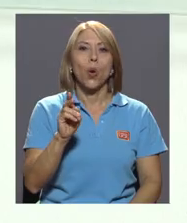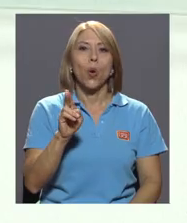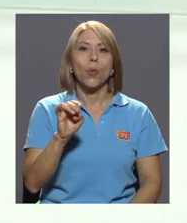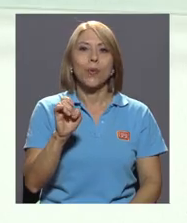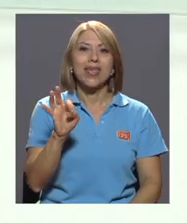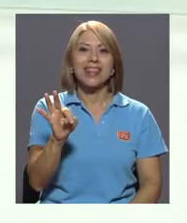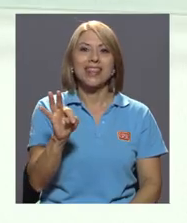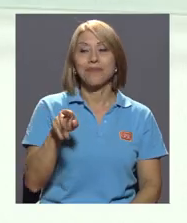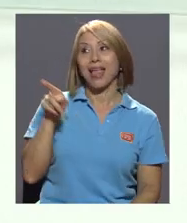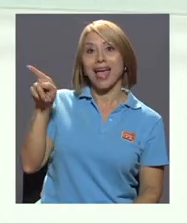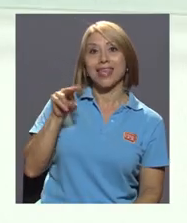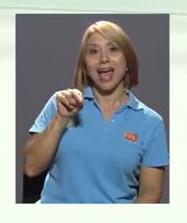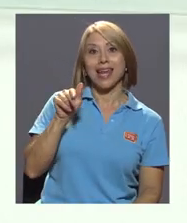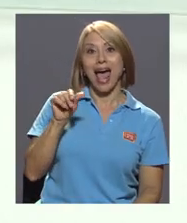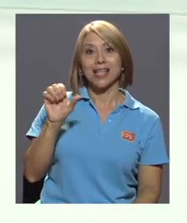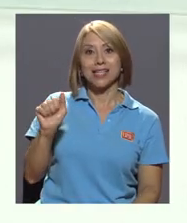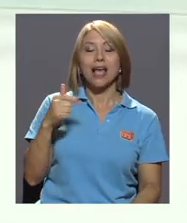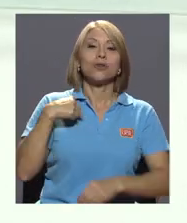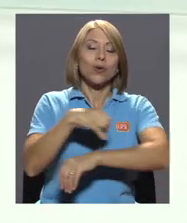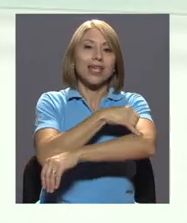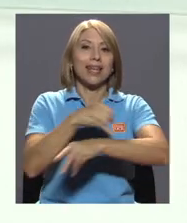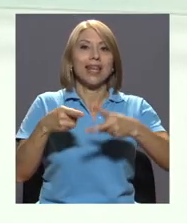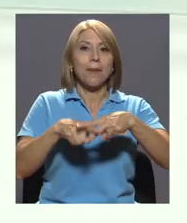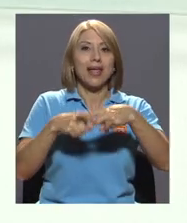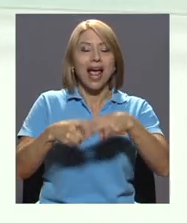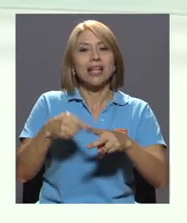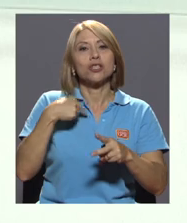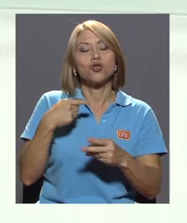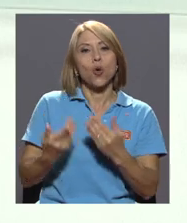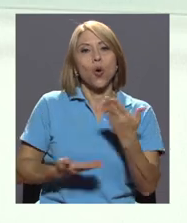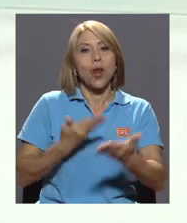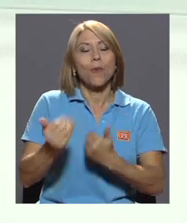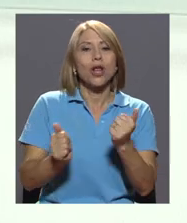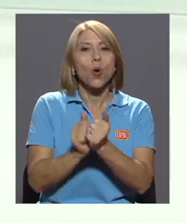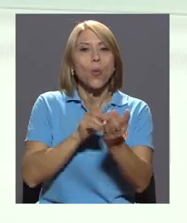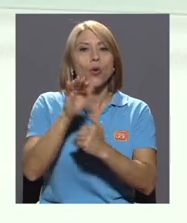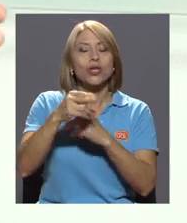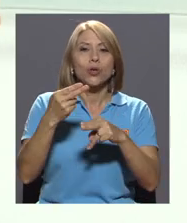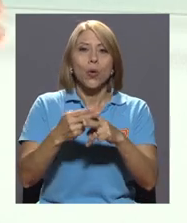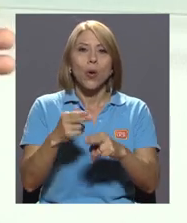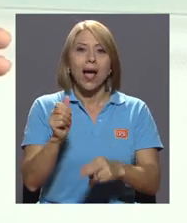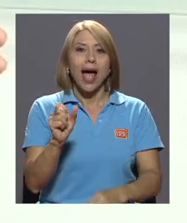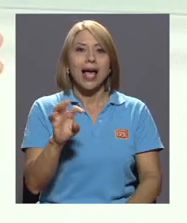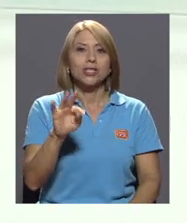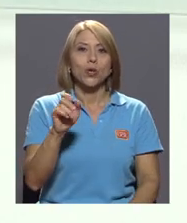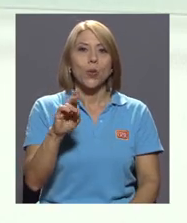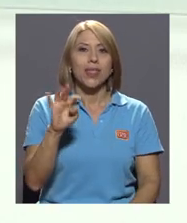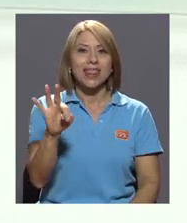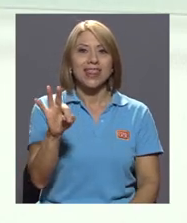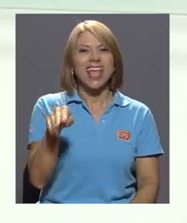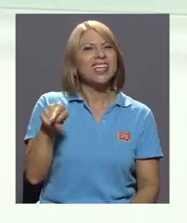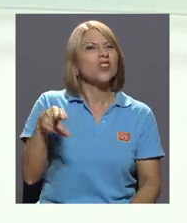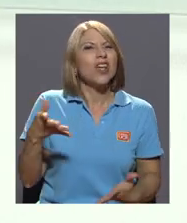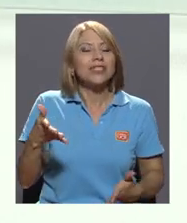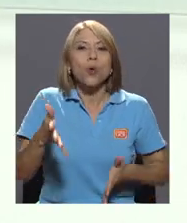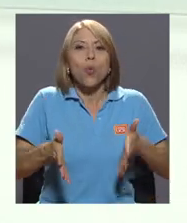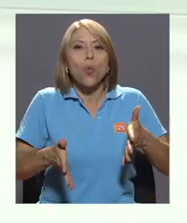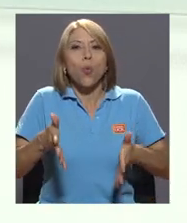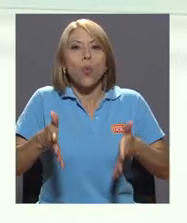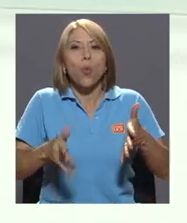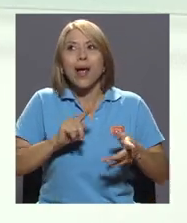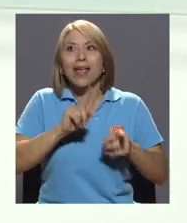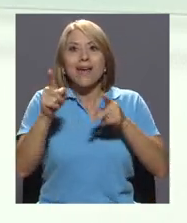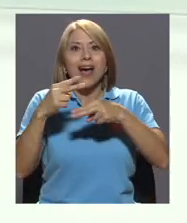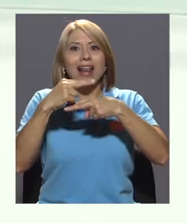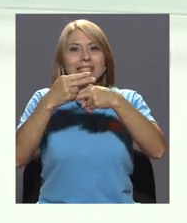bueno, yo como ingeniera mecánica fui a colaborar con un proyecto que se llama Astrobeat. Astrobeat es un robot que va para la Estación Espacial Internacional. Él, por así